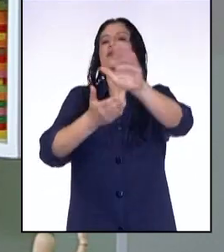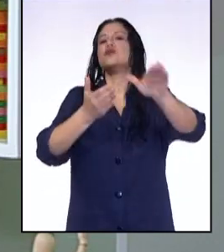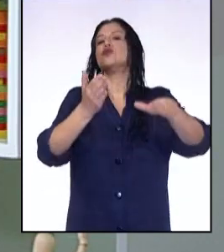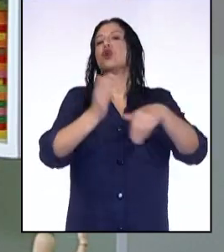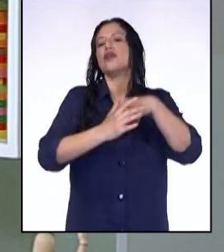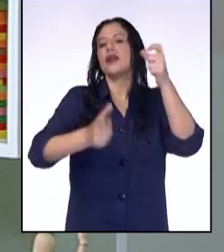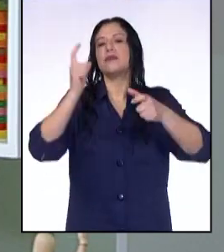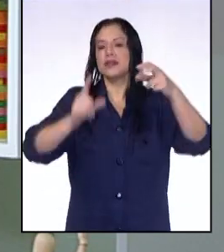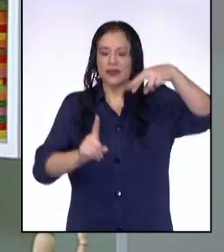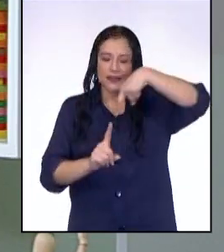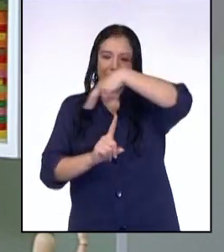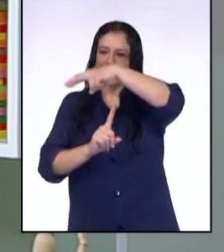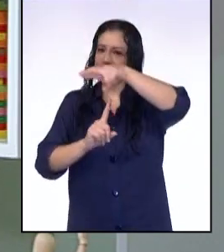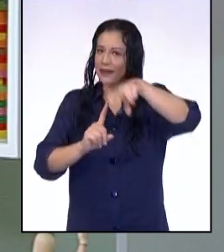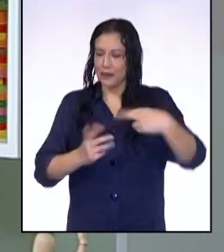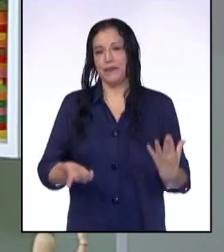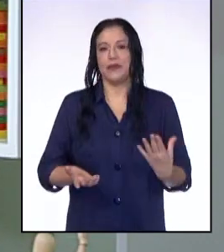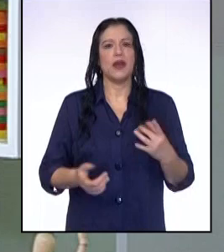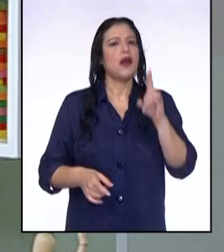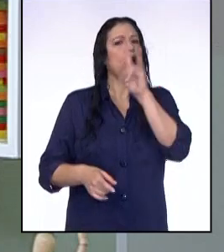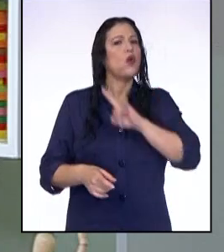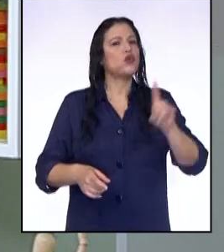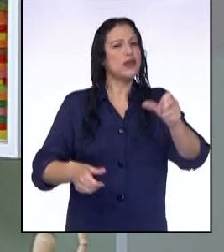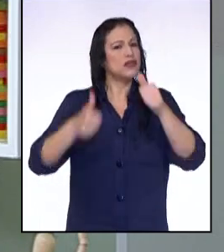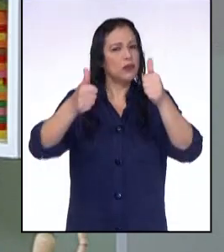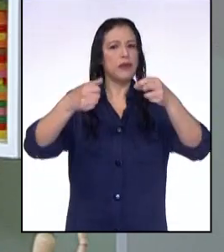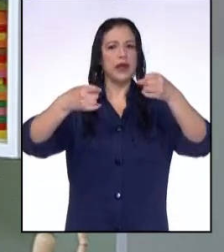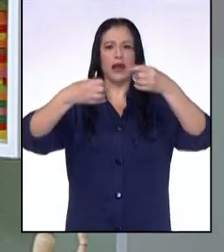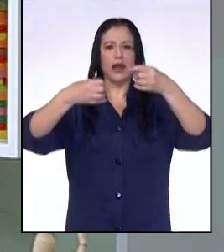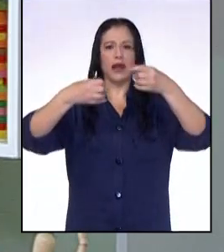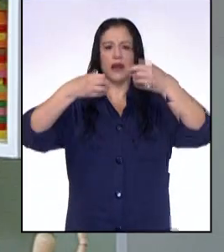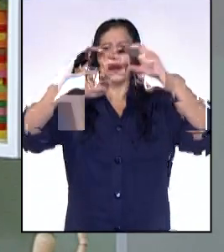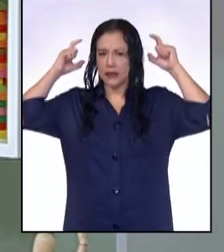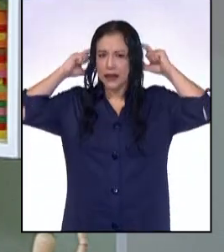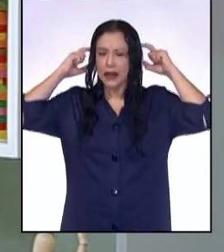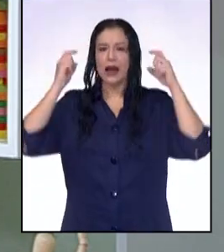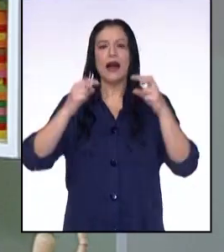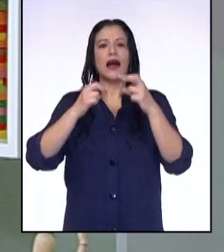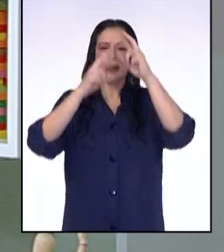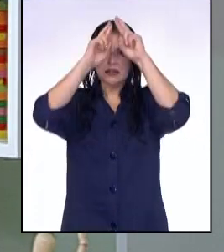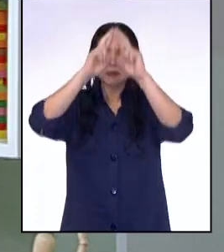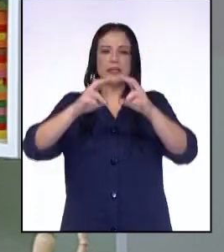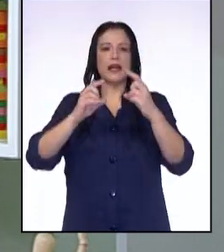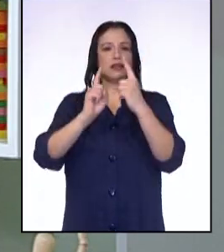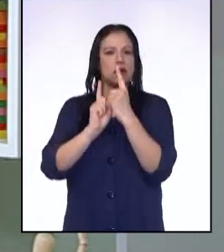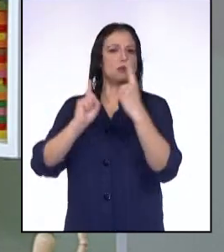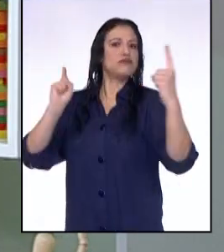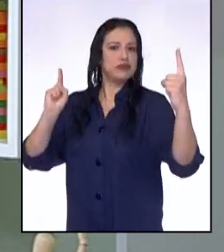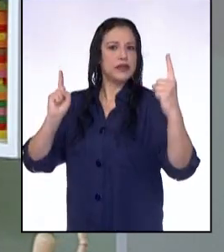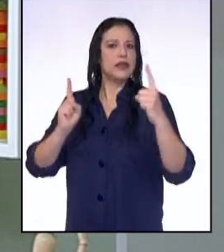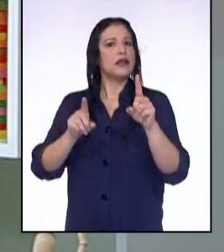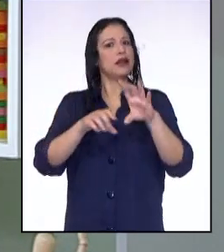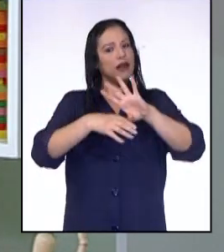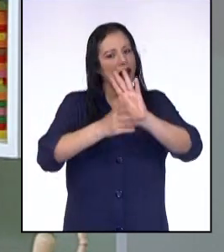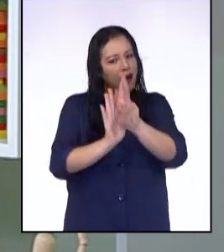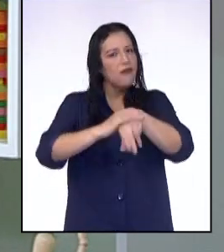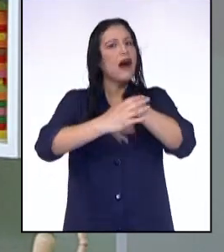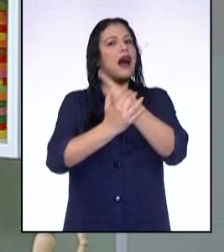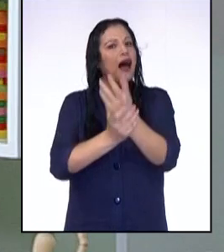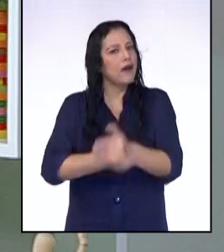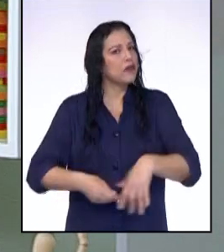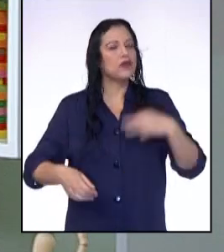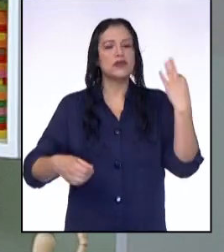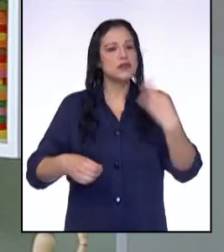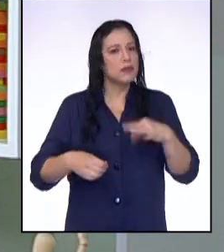todos los que nos rodean. Usando correctamente la mascarilla, respetando la distancia física y lavándonos las manos con frecuencia,